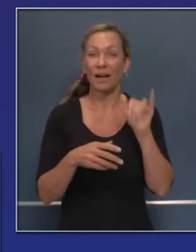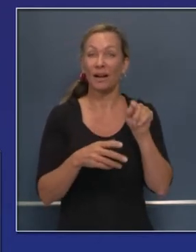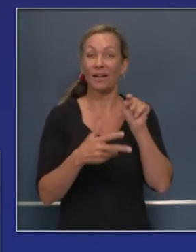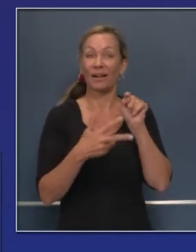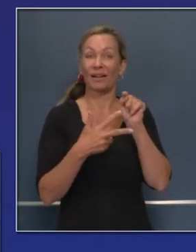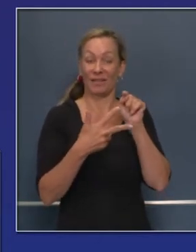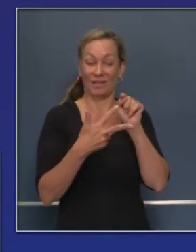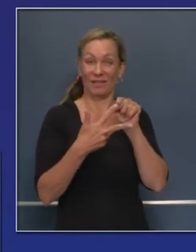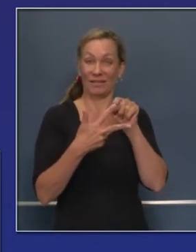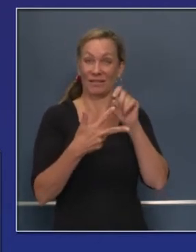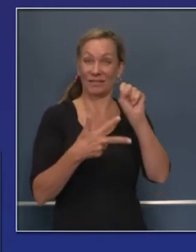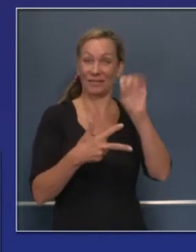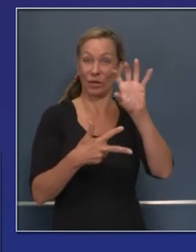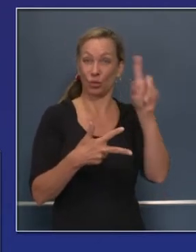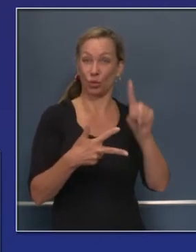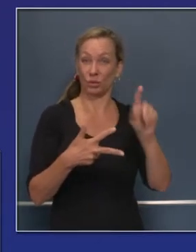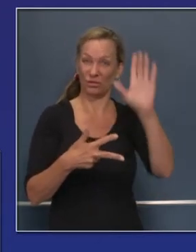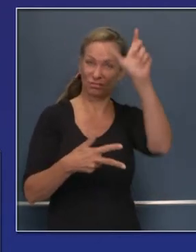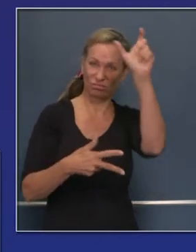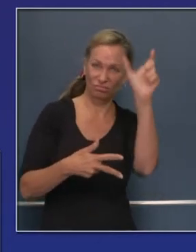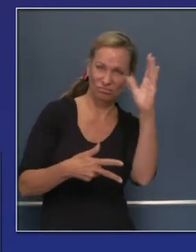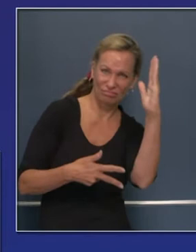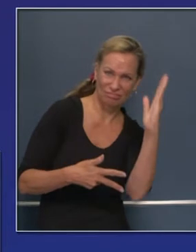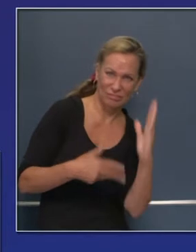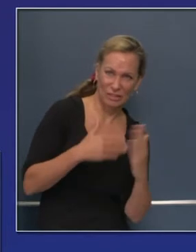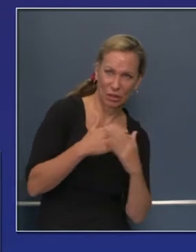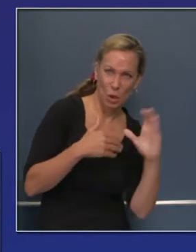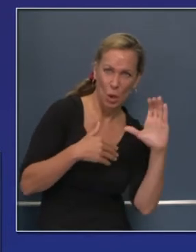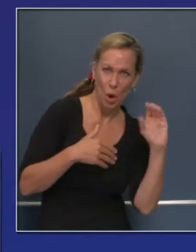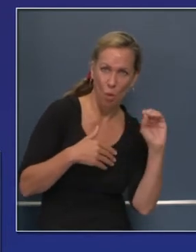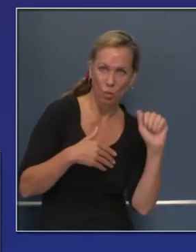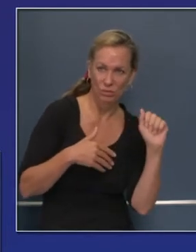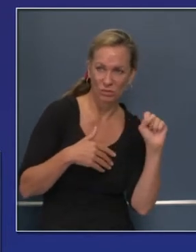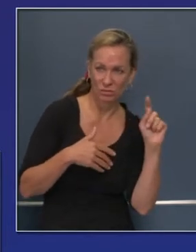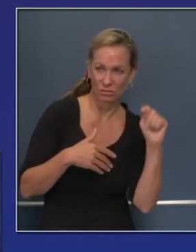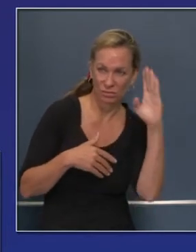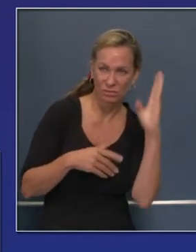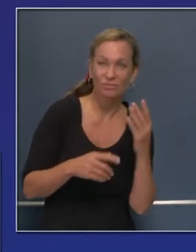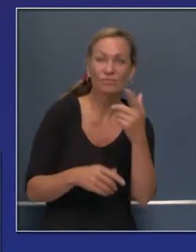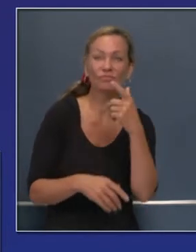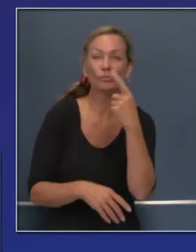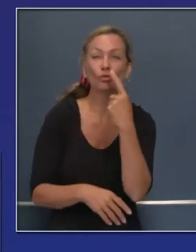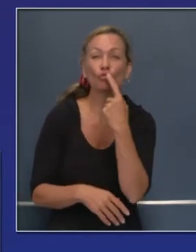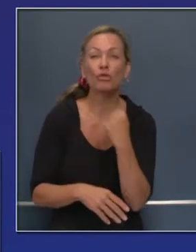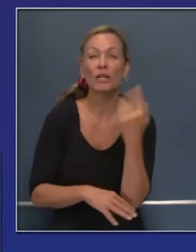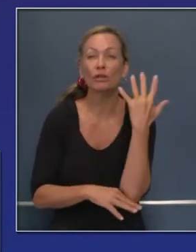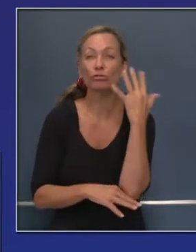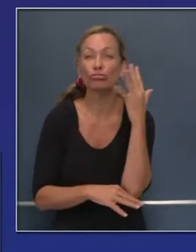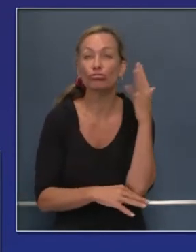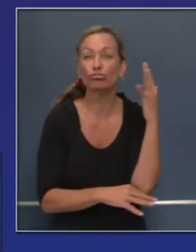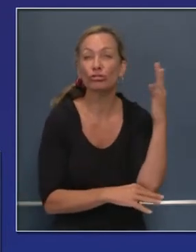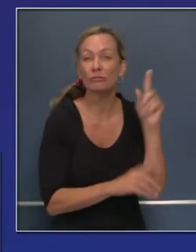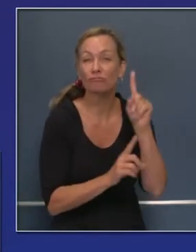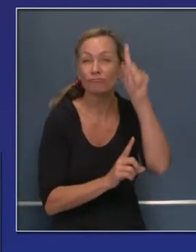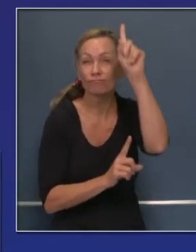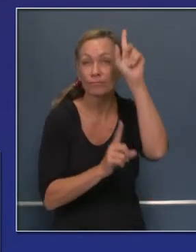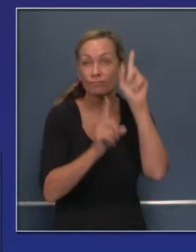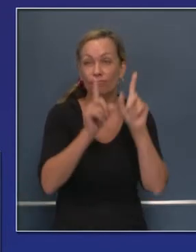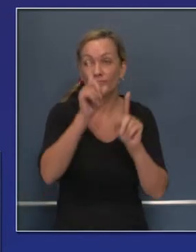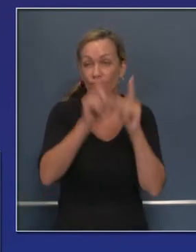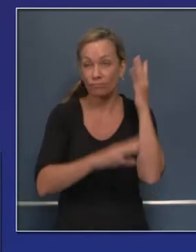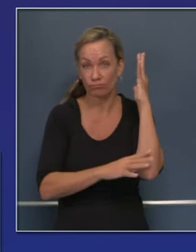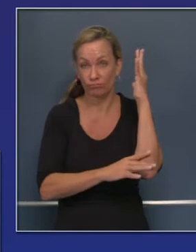cerca de las montañas de Santa Cruz, muchos pinos rojos,